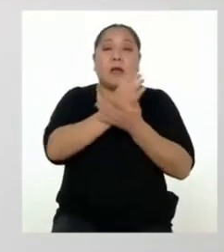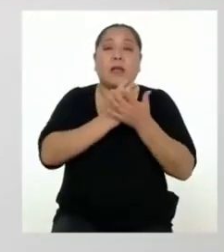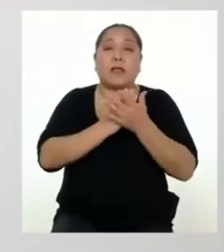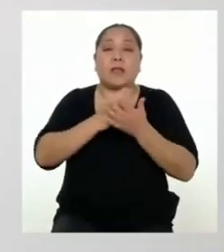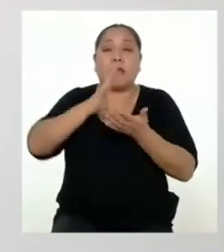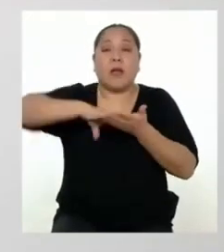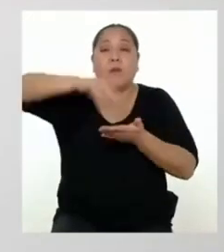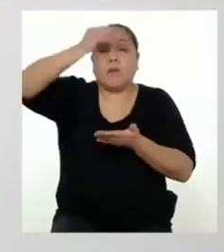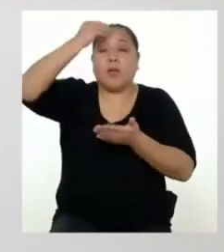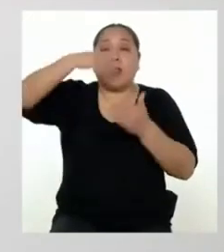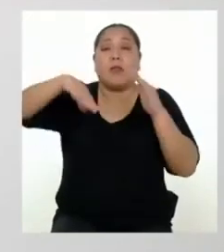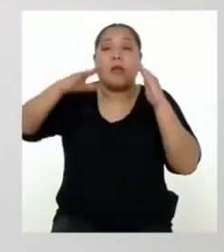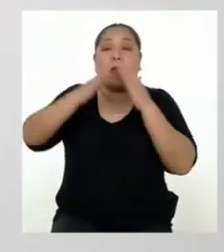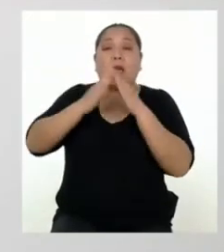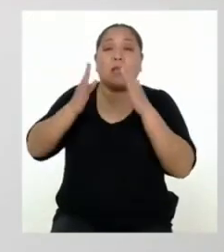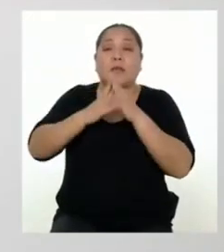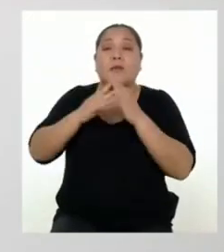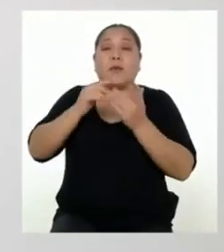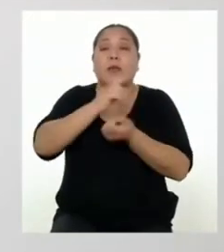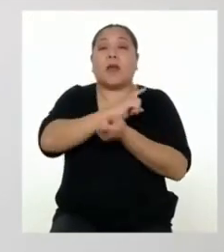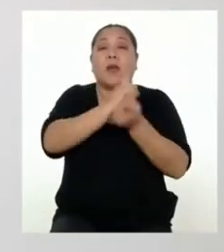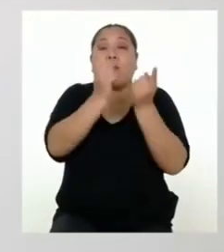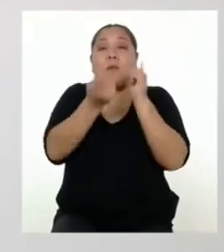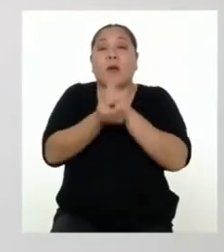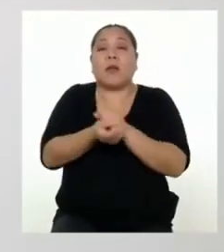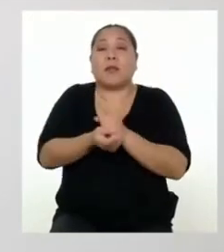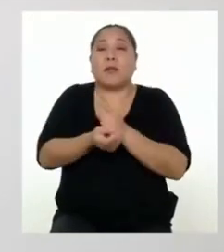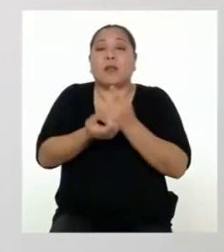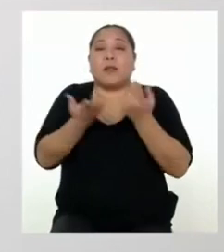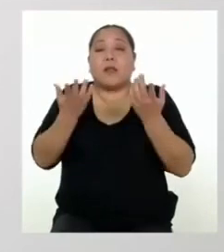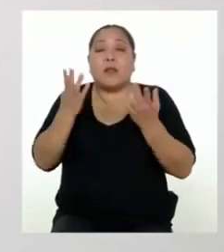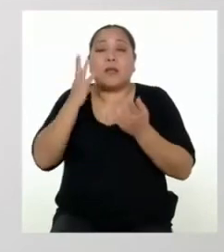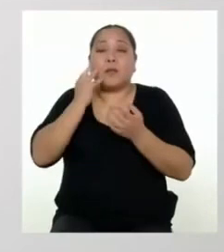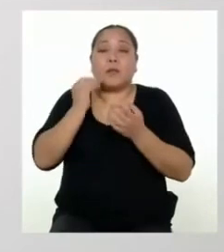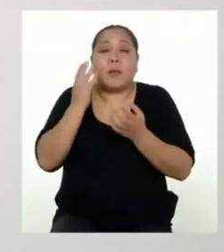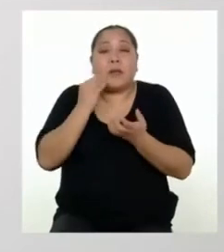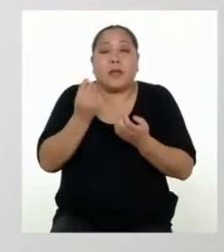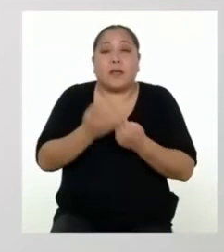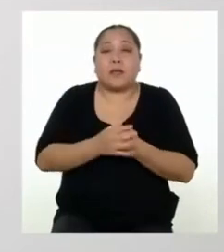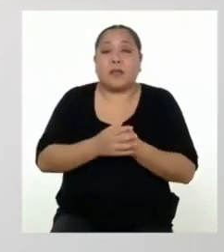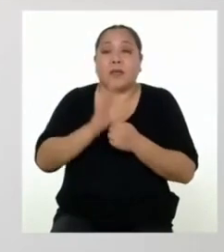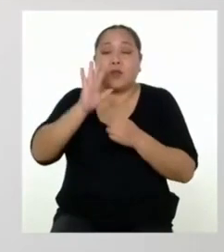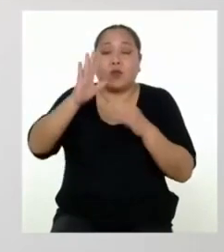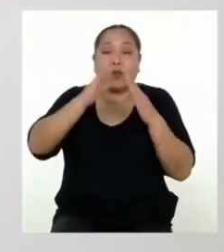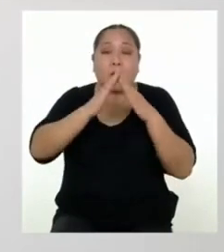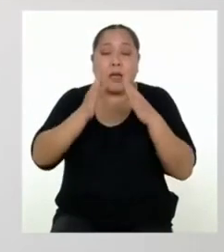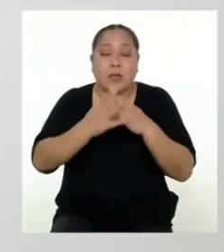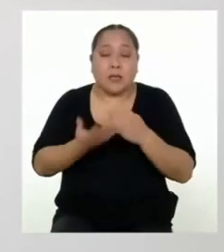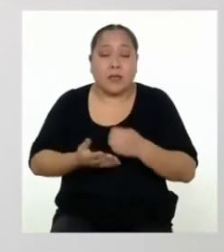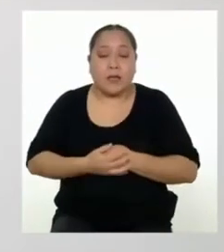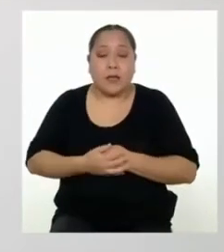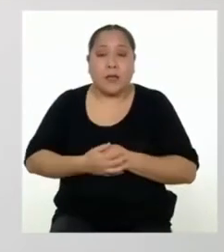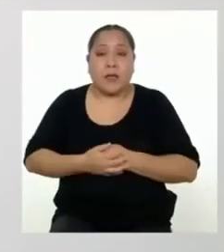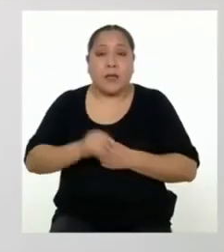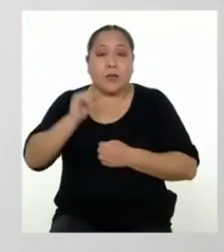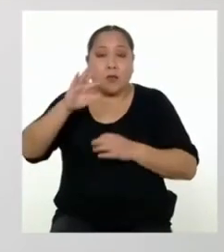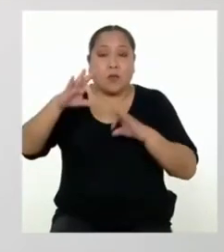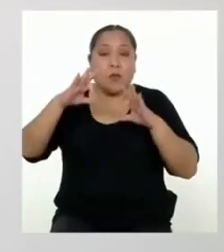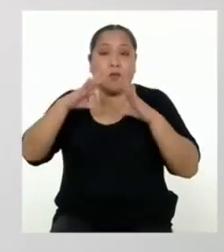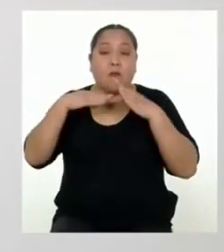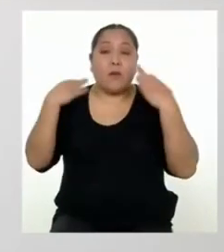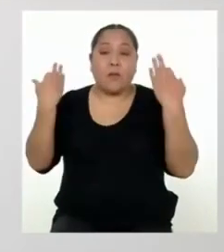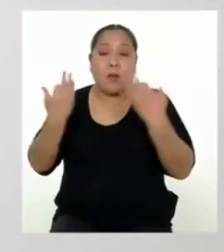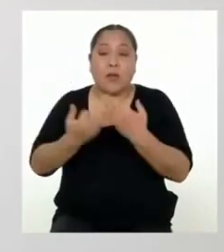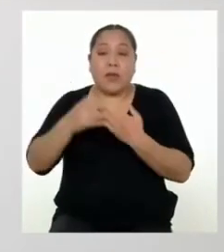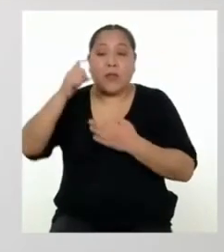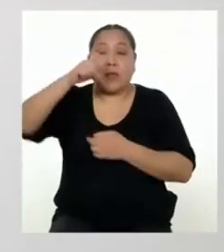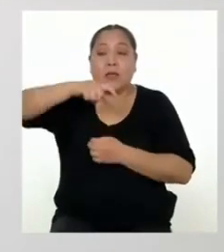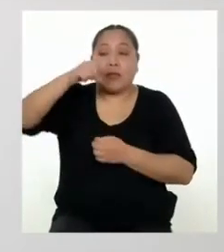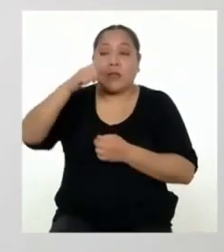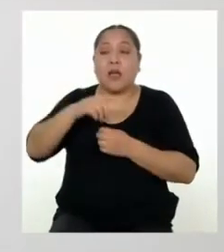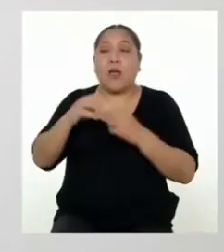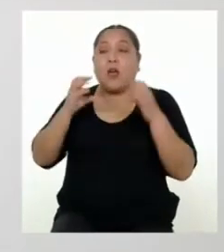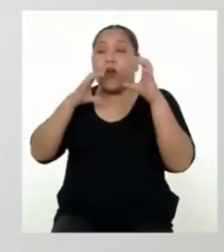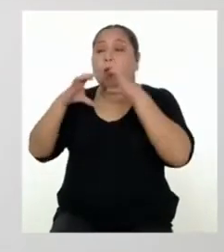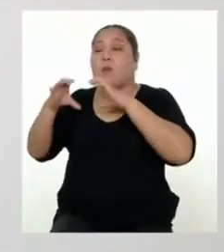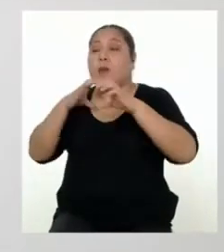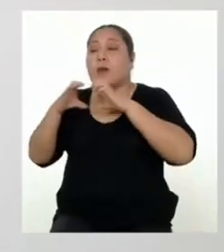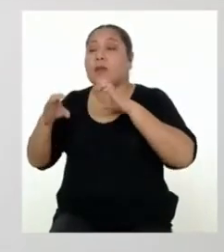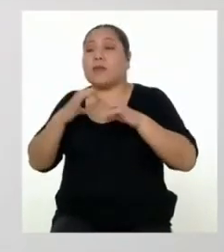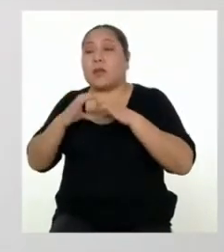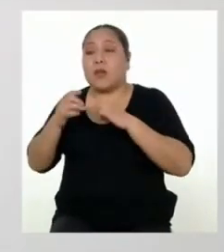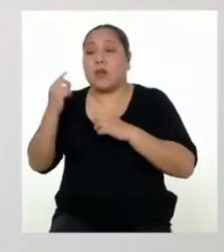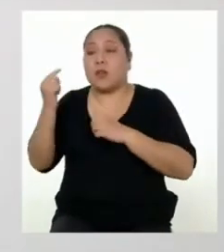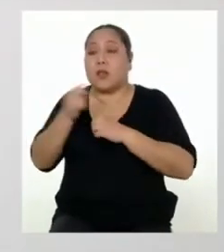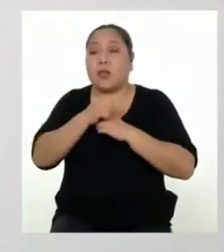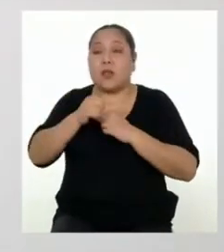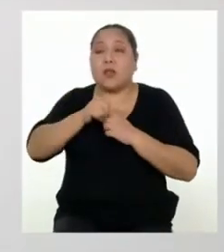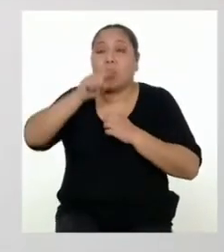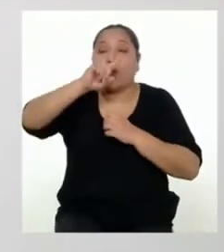experiencia de aprendizaje en sus hogares. Además, como es familiar, deben conversar con ellos y elegir algún